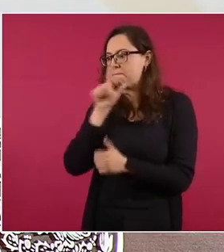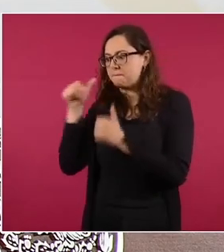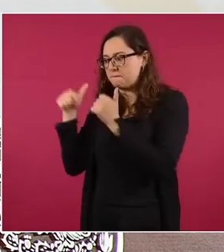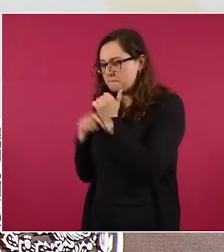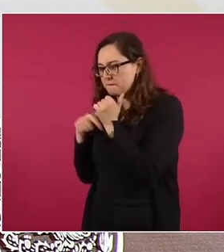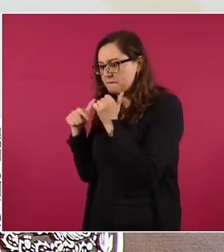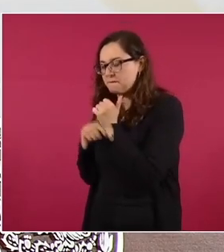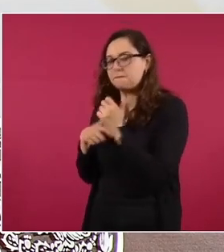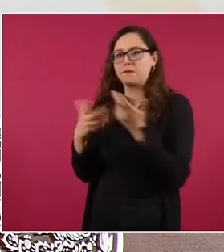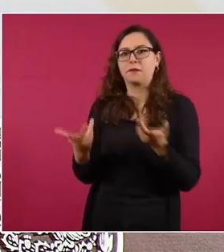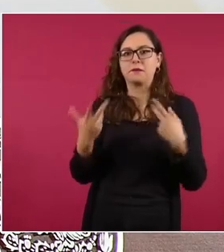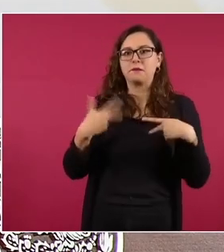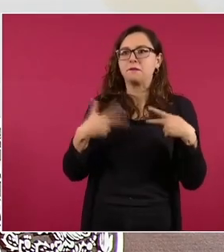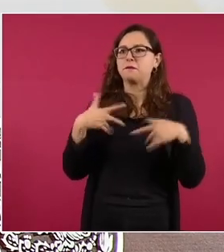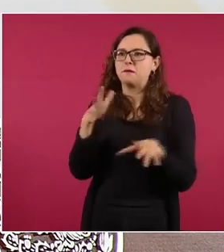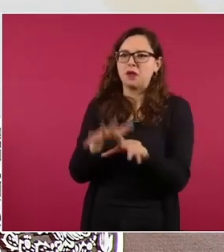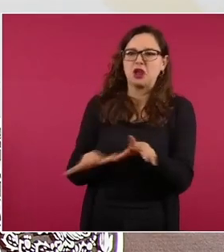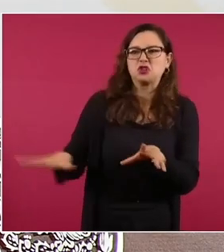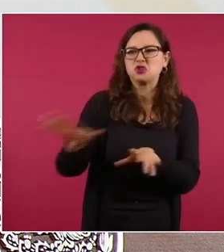al pueblo.